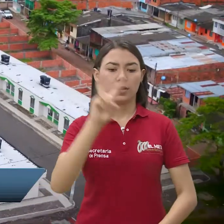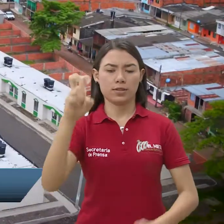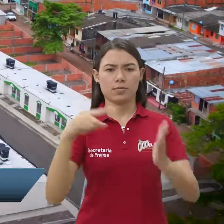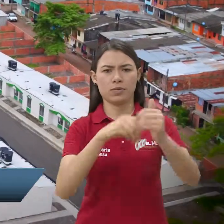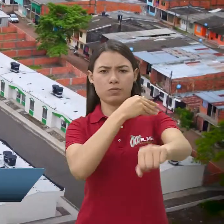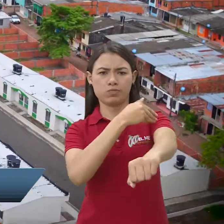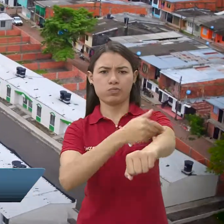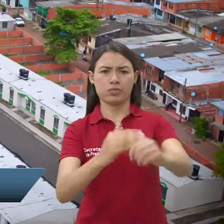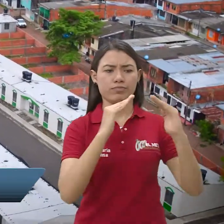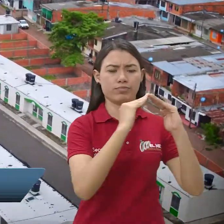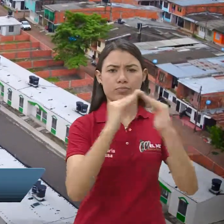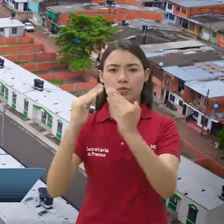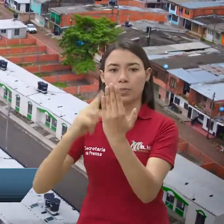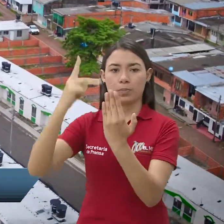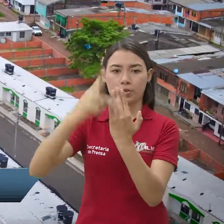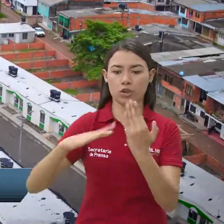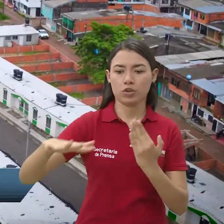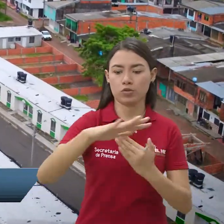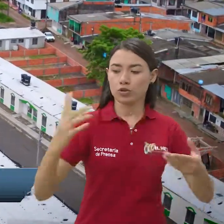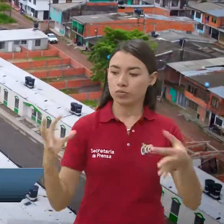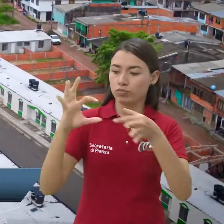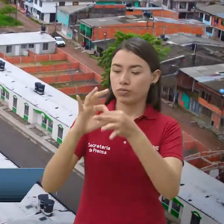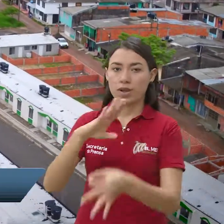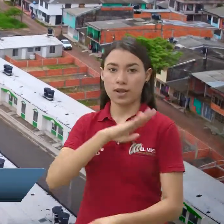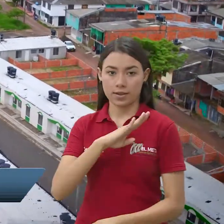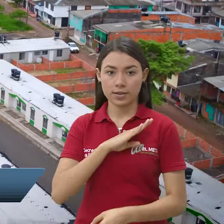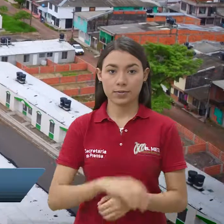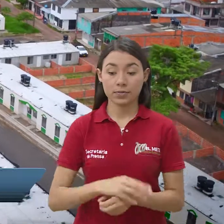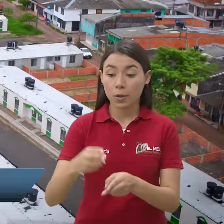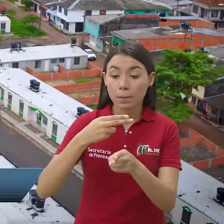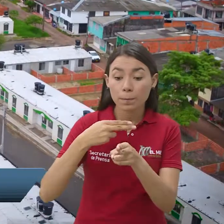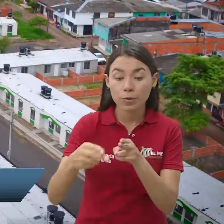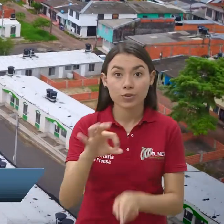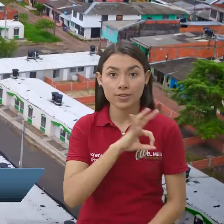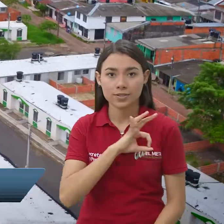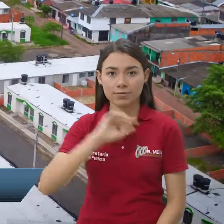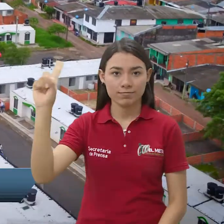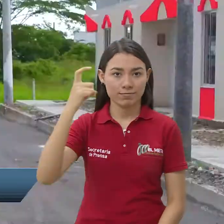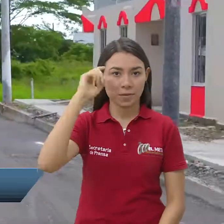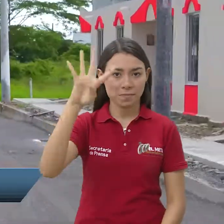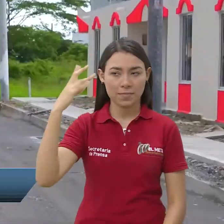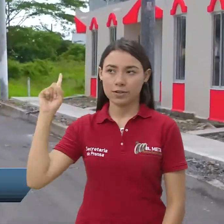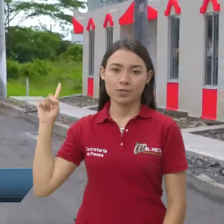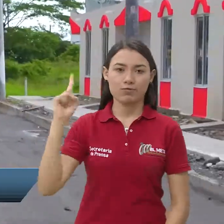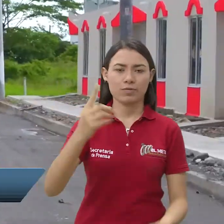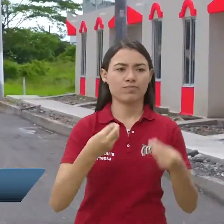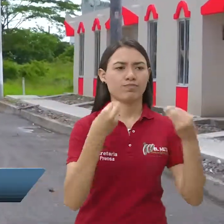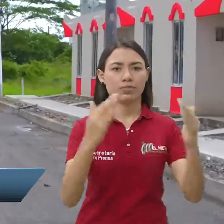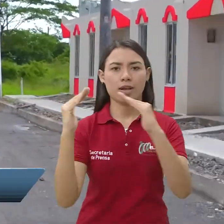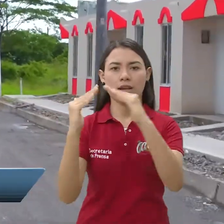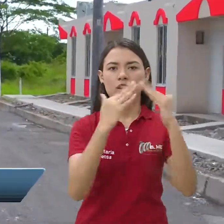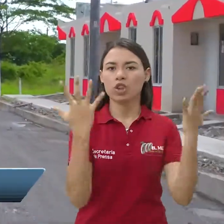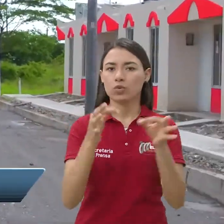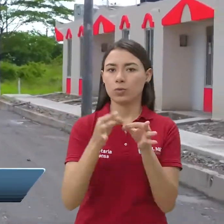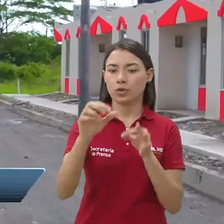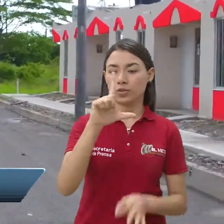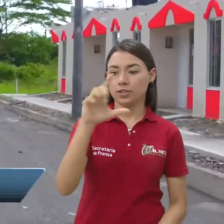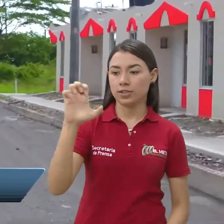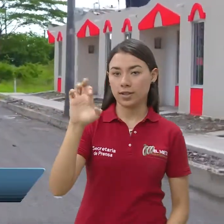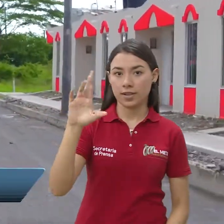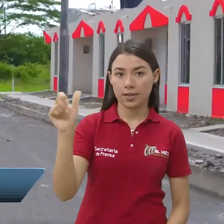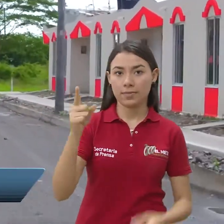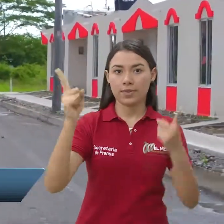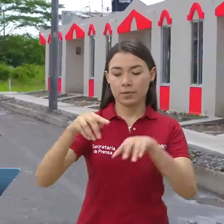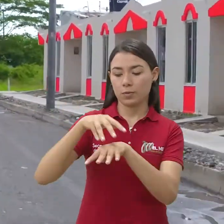más de 77 mil millones de pesos en los dos proyectos y la Alcaldía Elote. Este sábado la Gobernadora Marcela Amaya entregará más